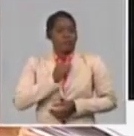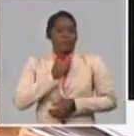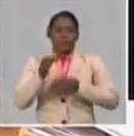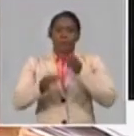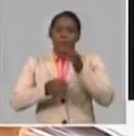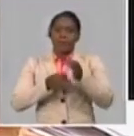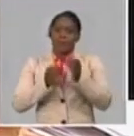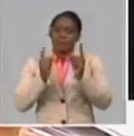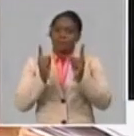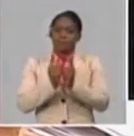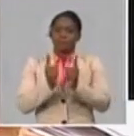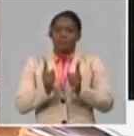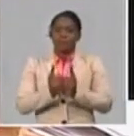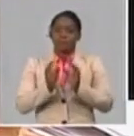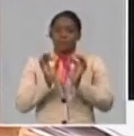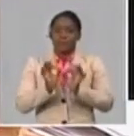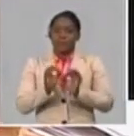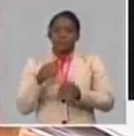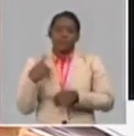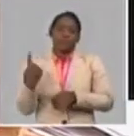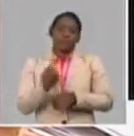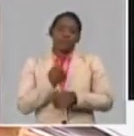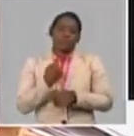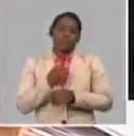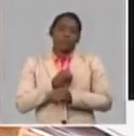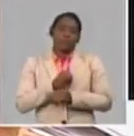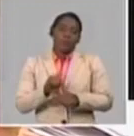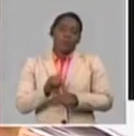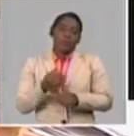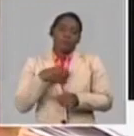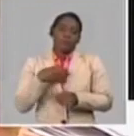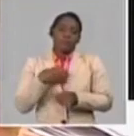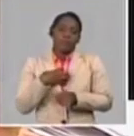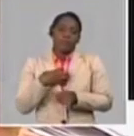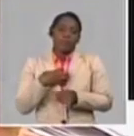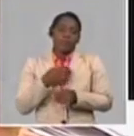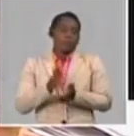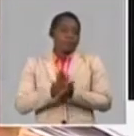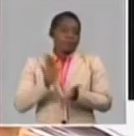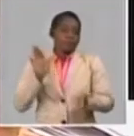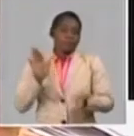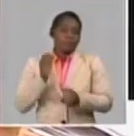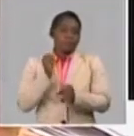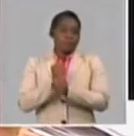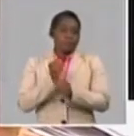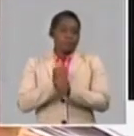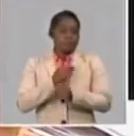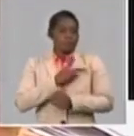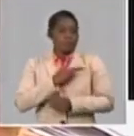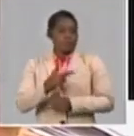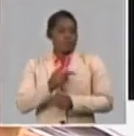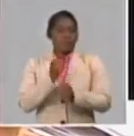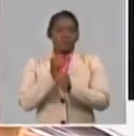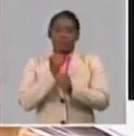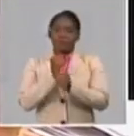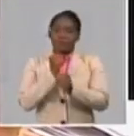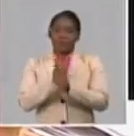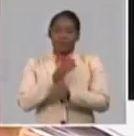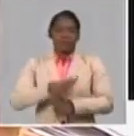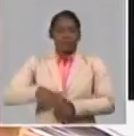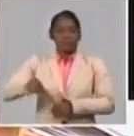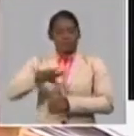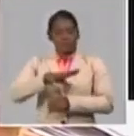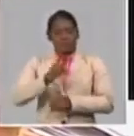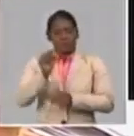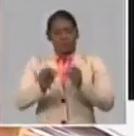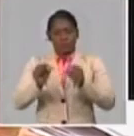asunto en que nosotros apreciamos mayoritariamente compromisos y voluntad de superar los obstáculos. Los